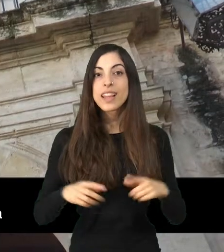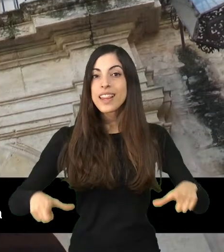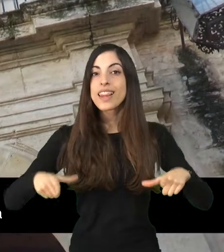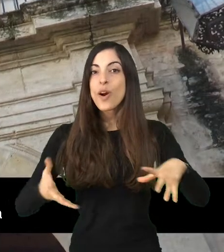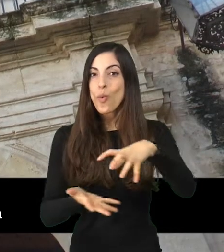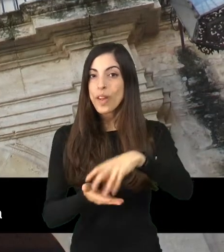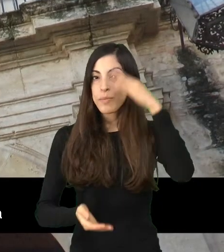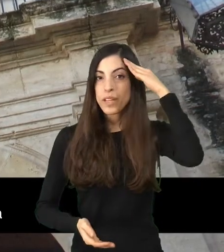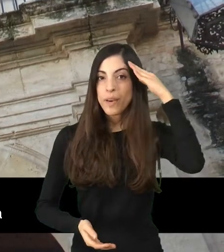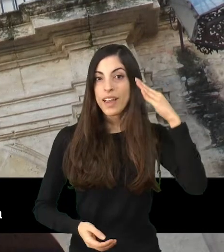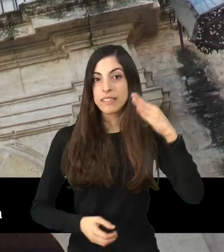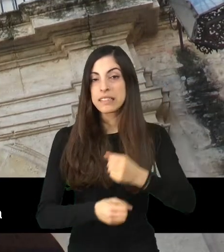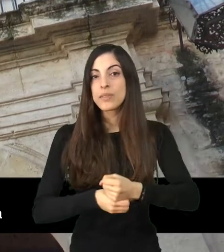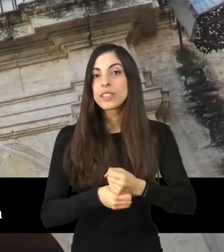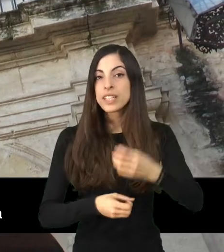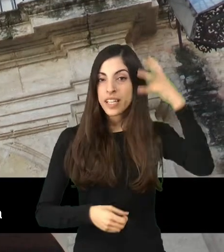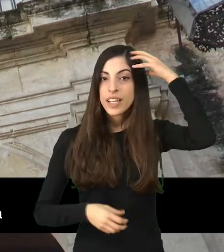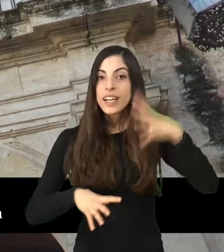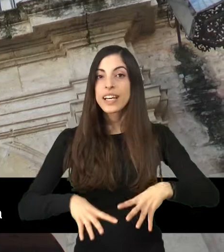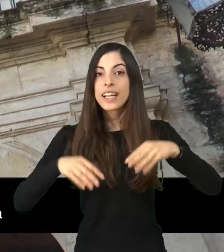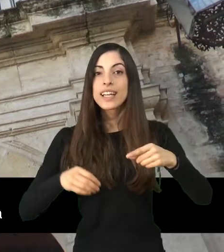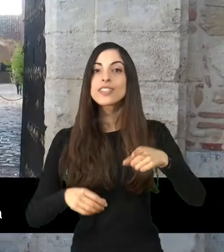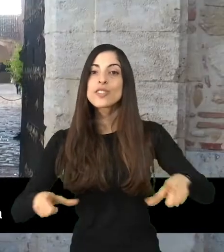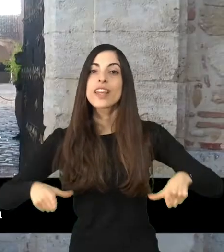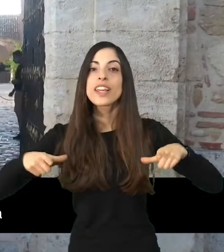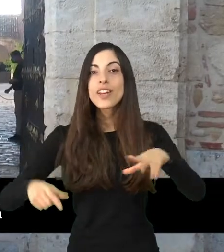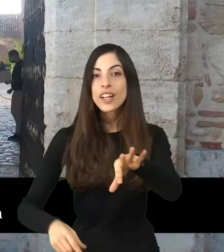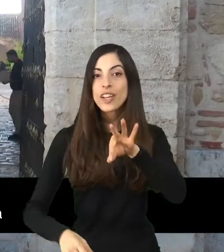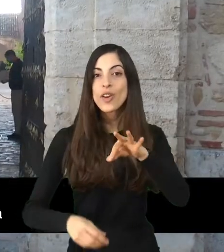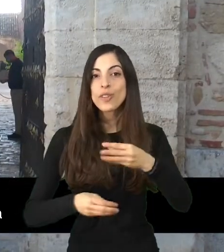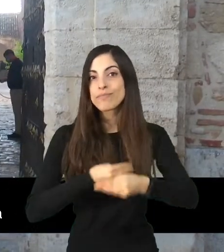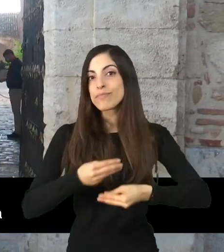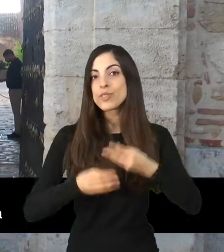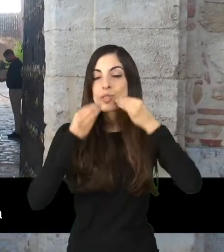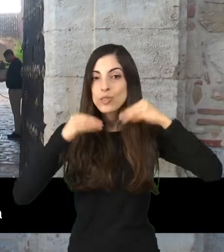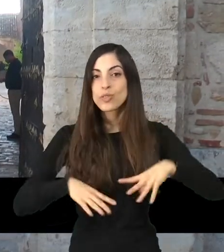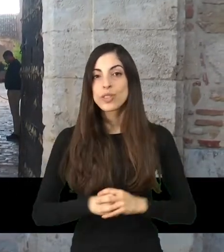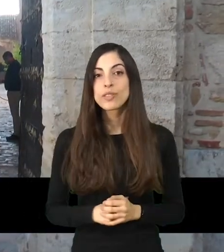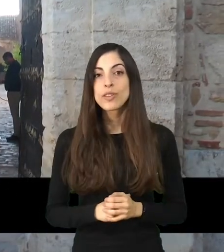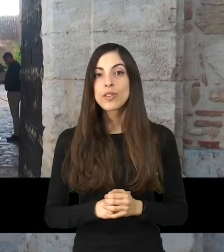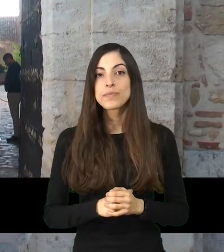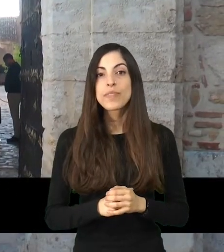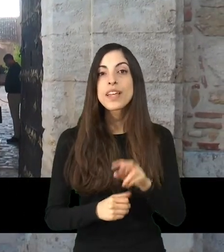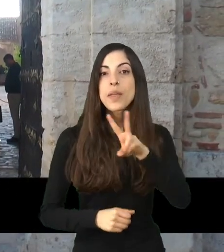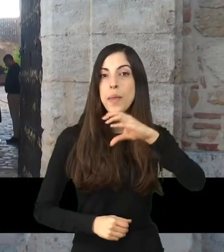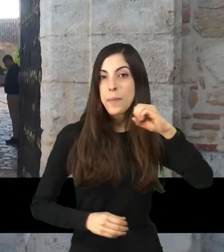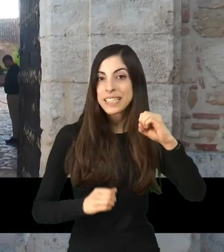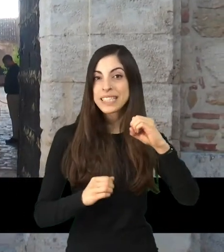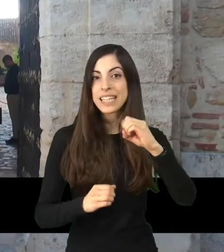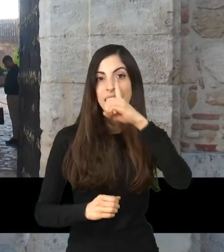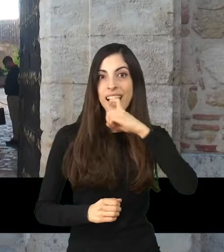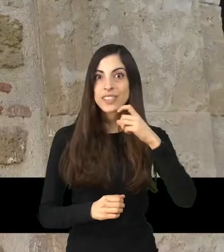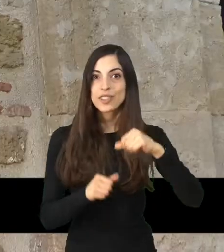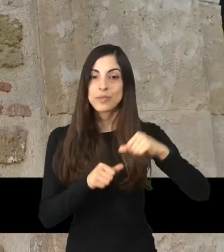La cuadra principal de caballerizas reales ha sido el escenario elegido para un hecho histórico que se llevaba esperando desde hace dos décadas.